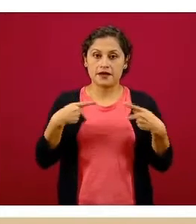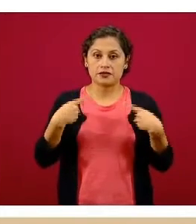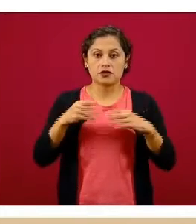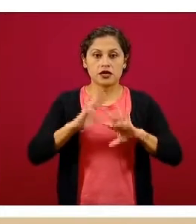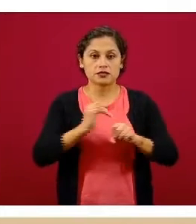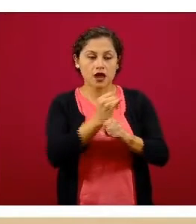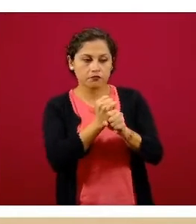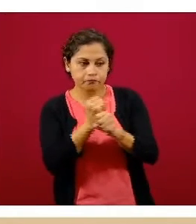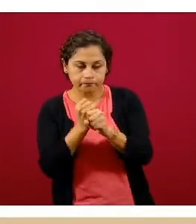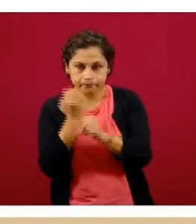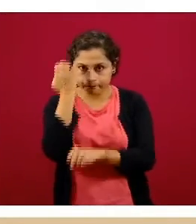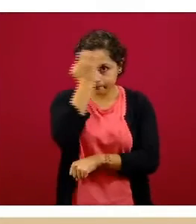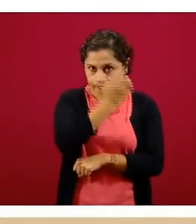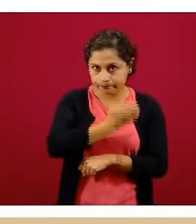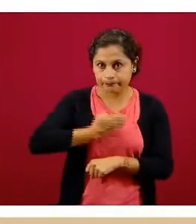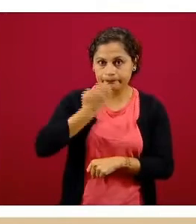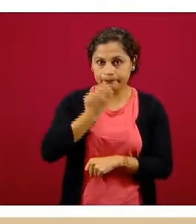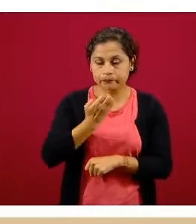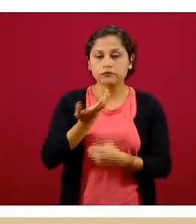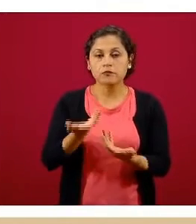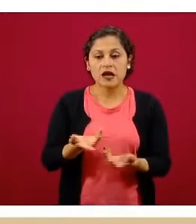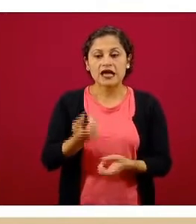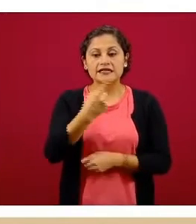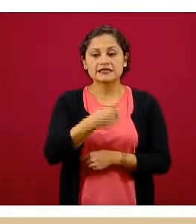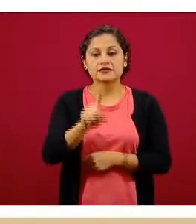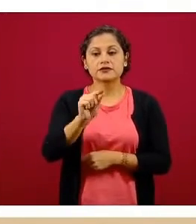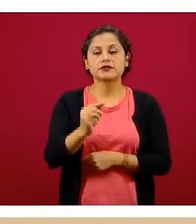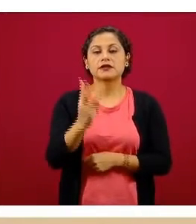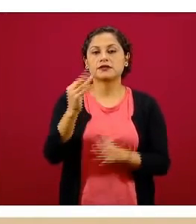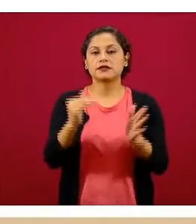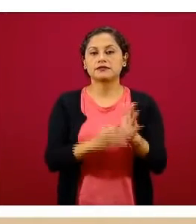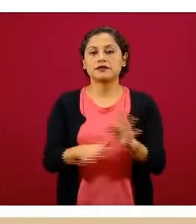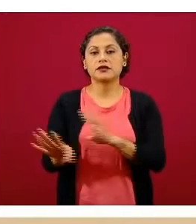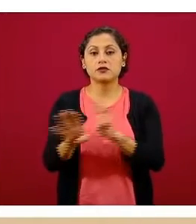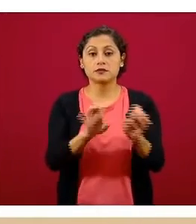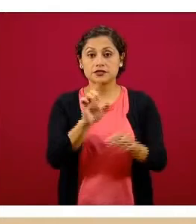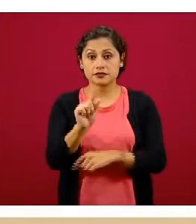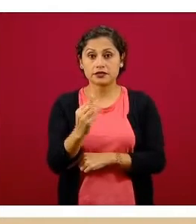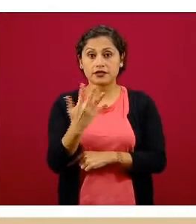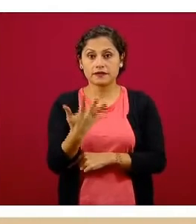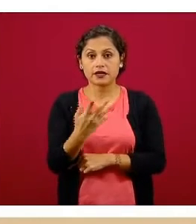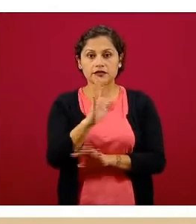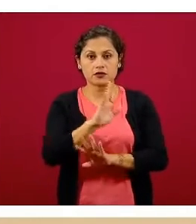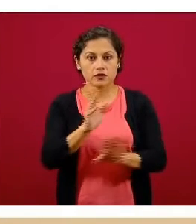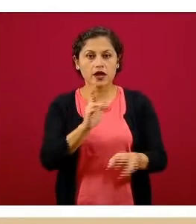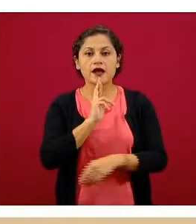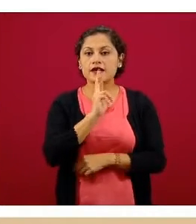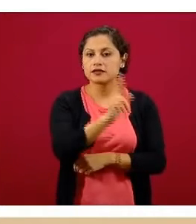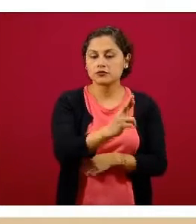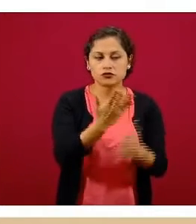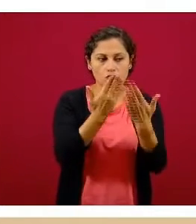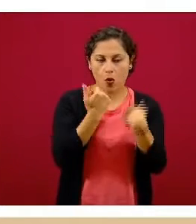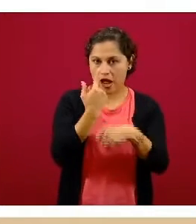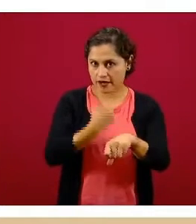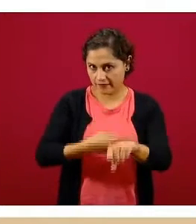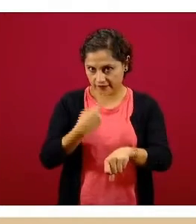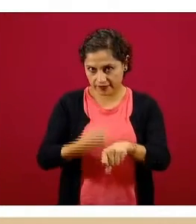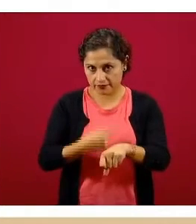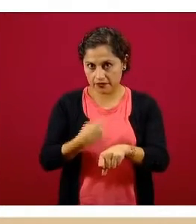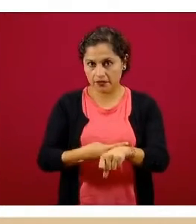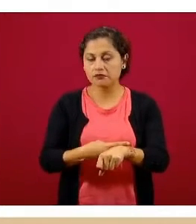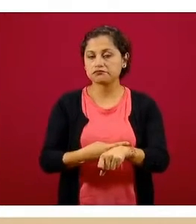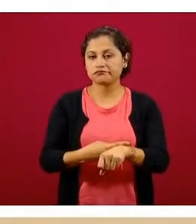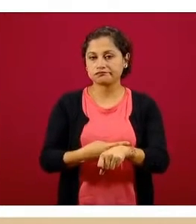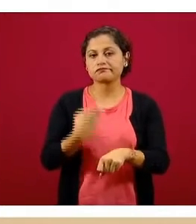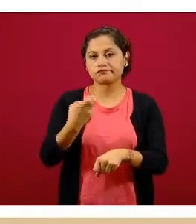estudiadas, de las cuales ya 173 mil 975 dieron negativo a SARS-CoV-2, por lo tanto fueron